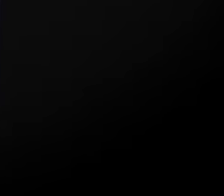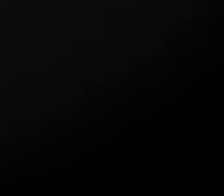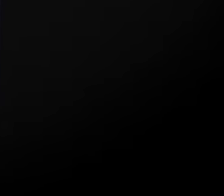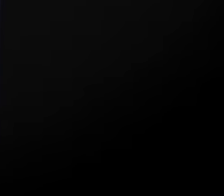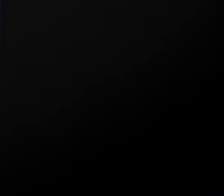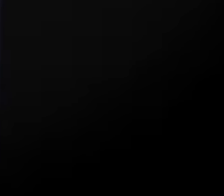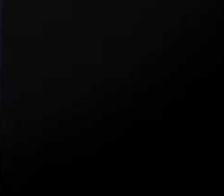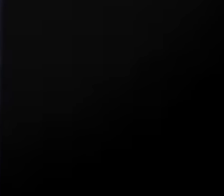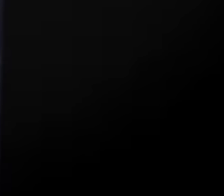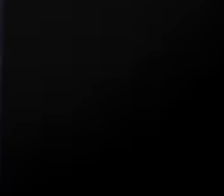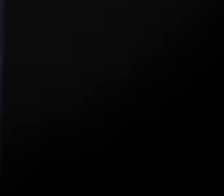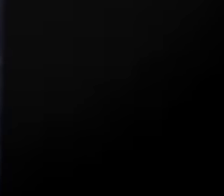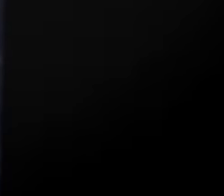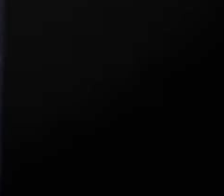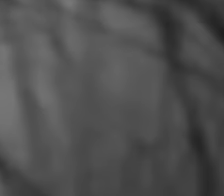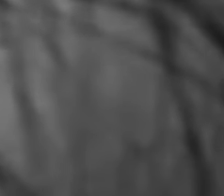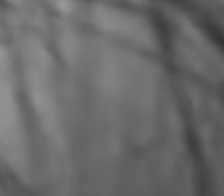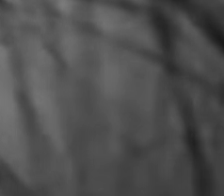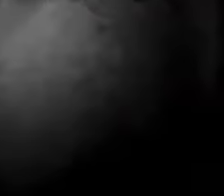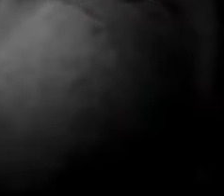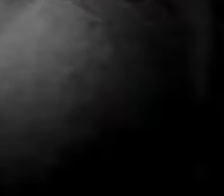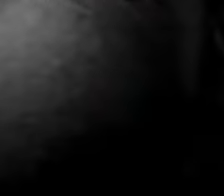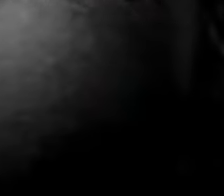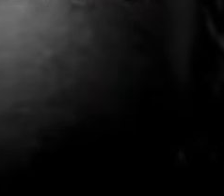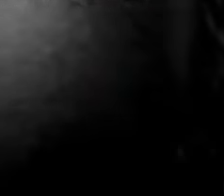en Historias Propias, conversamos con Florencia Infante.